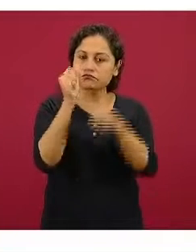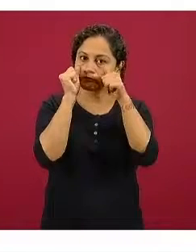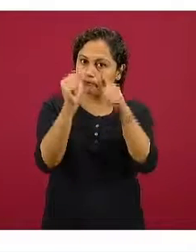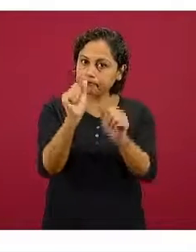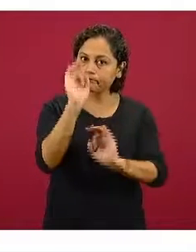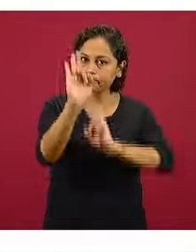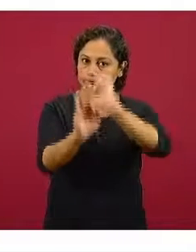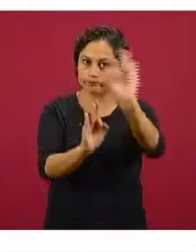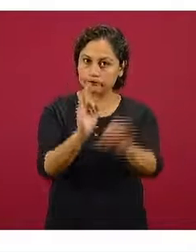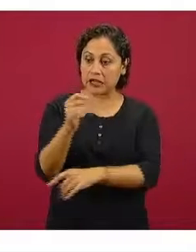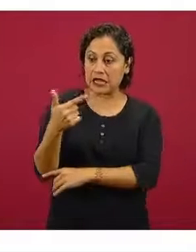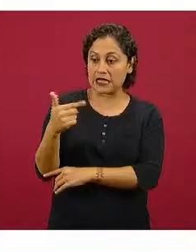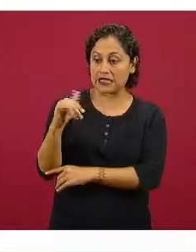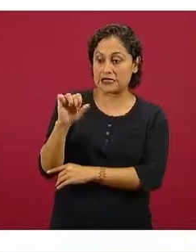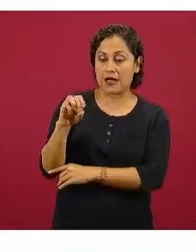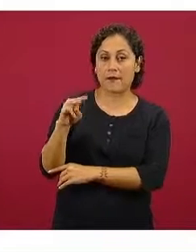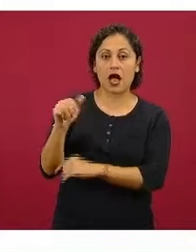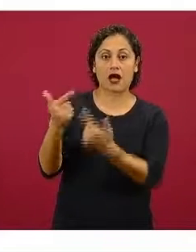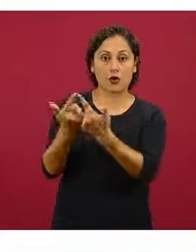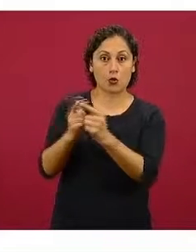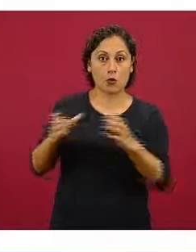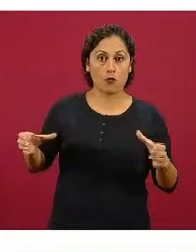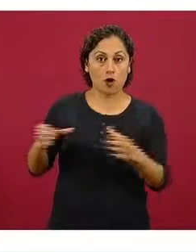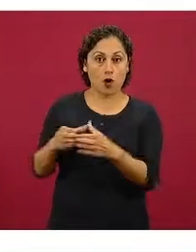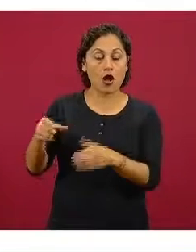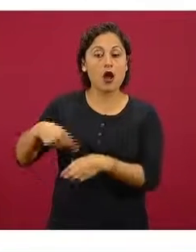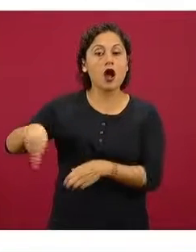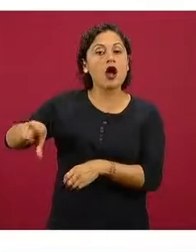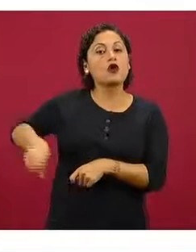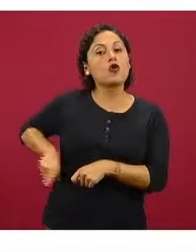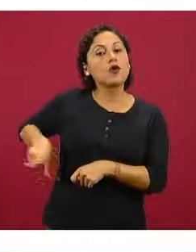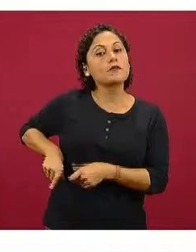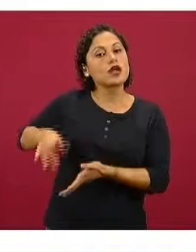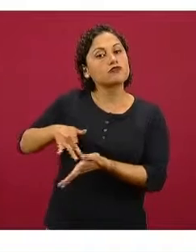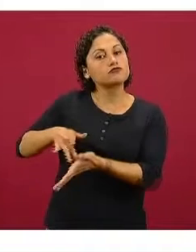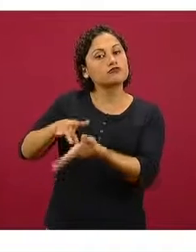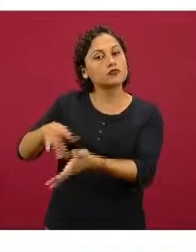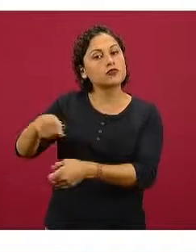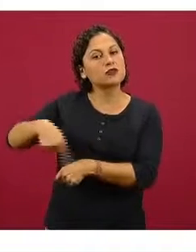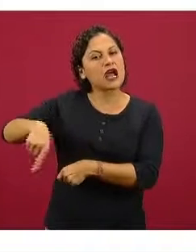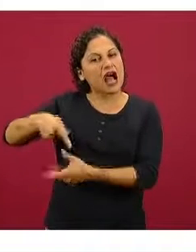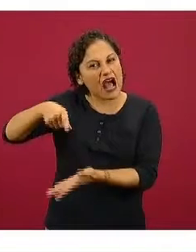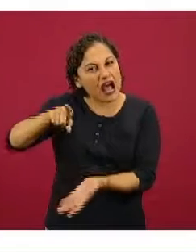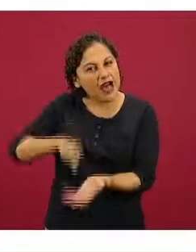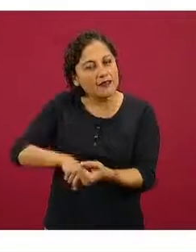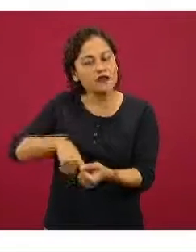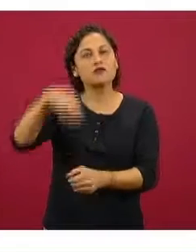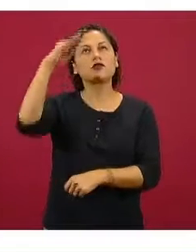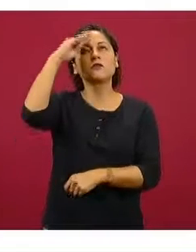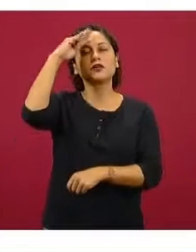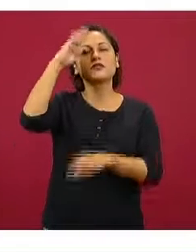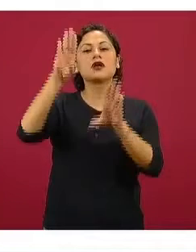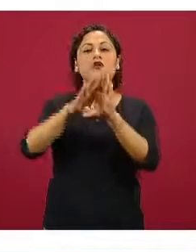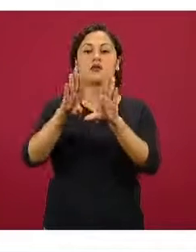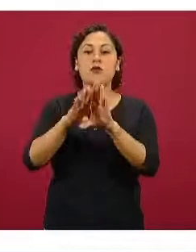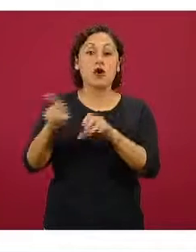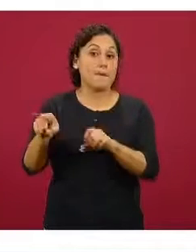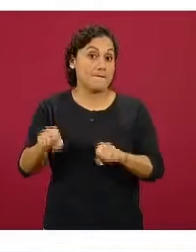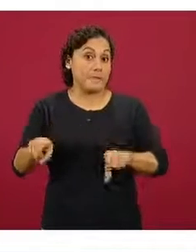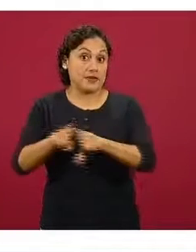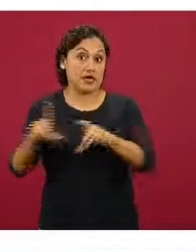Gizamac, que fue la forma en que el gobierno participó en una serie de directrices también que desde la FAO están